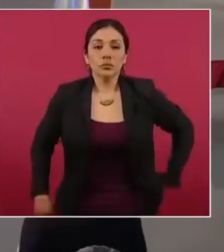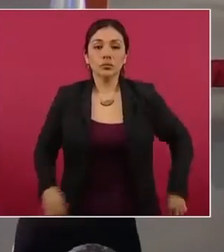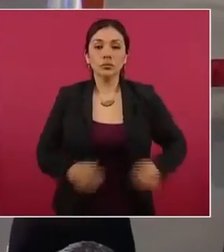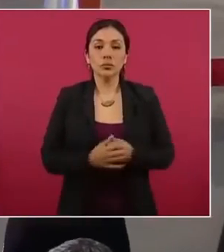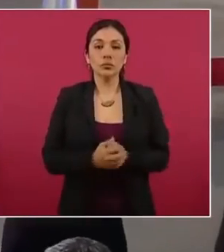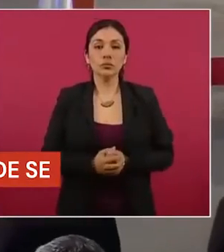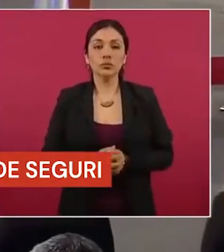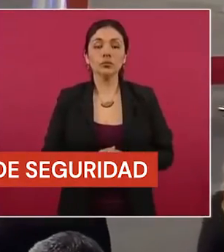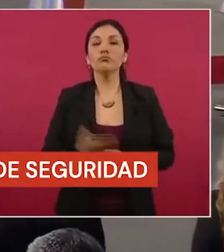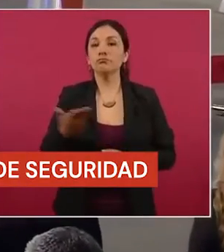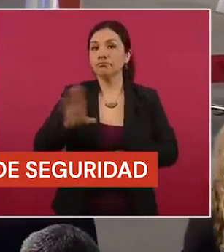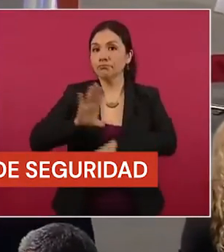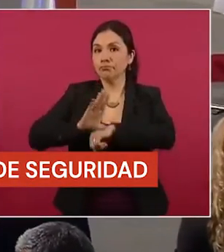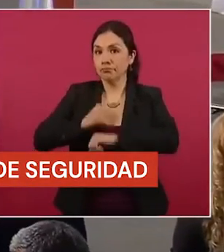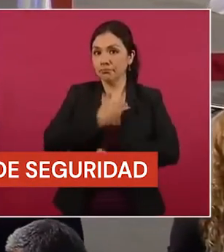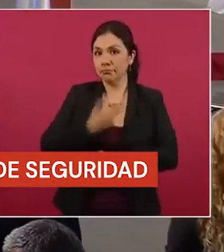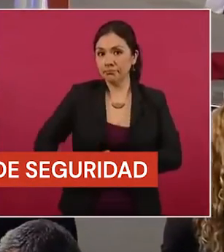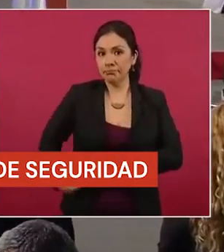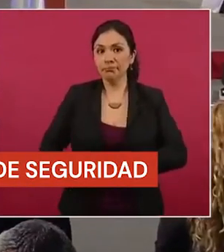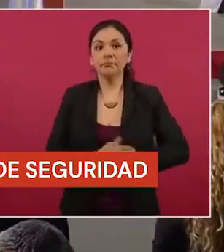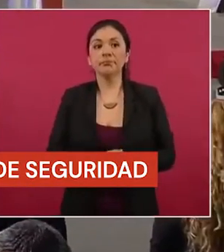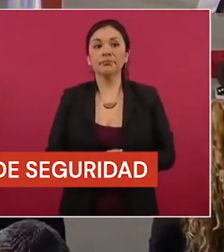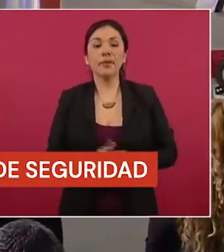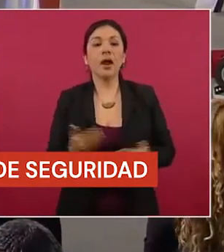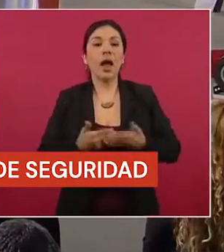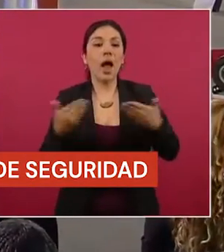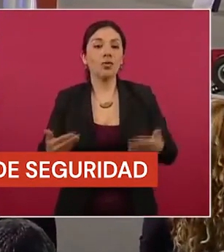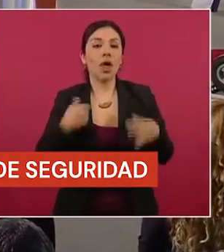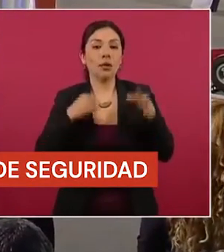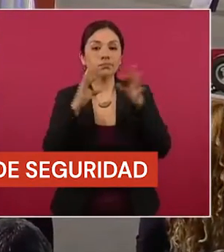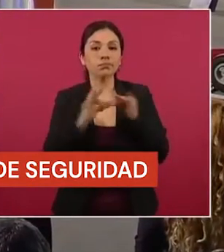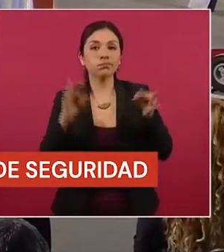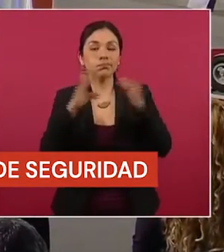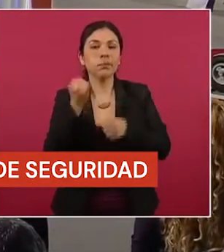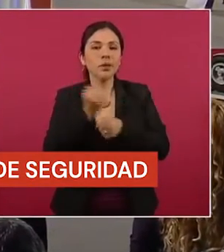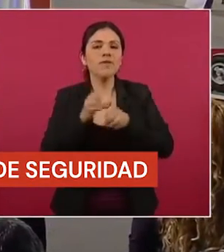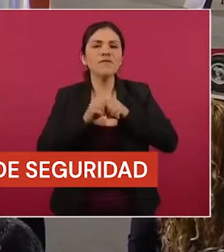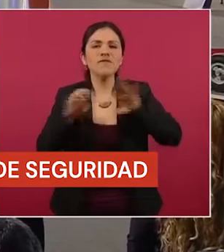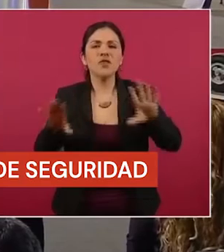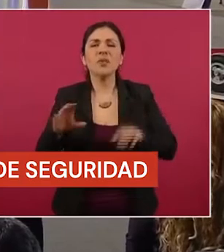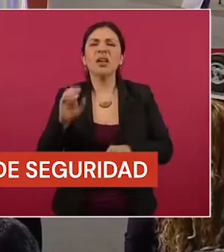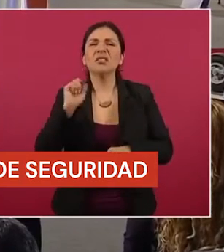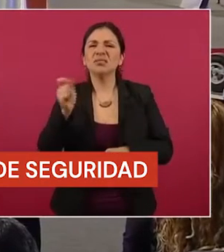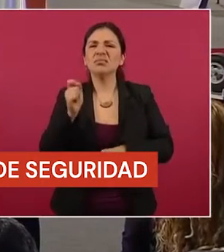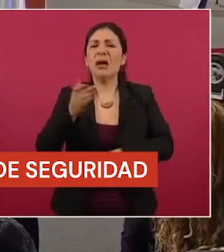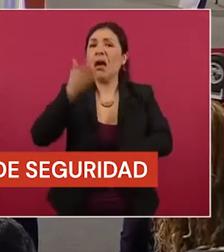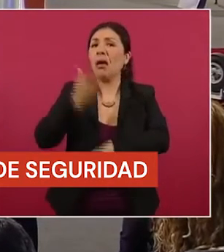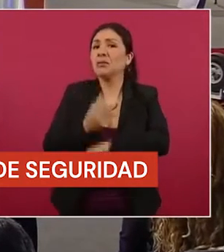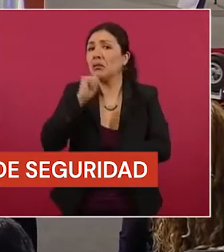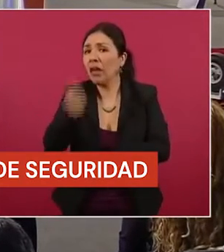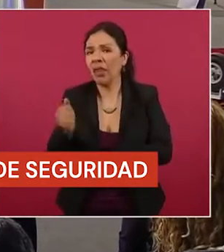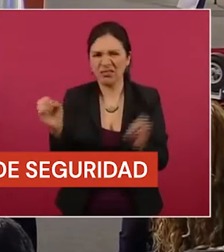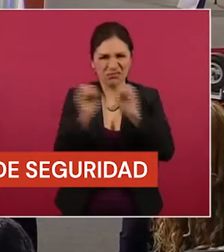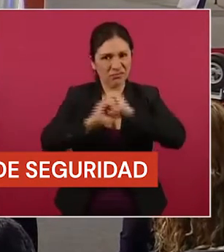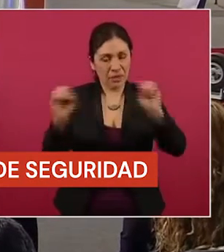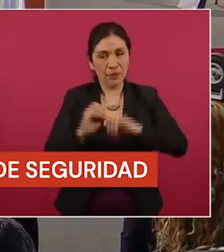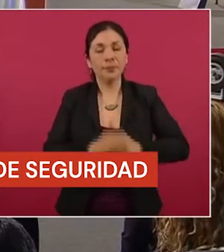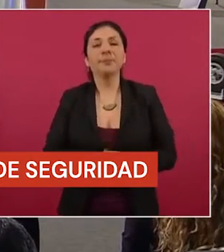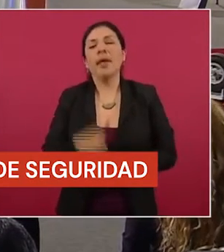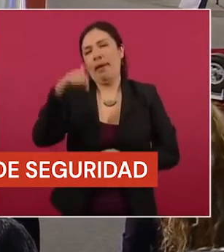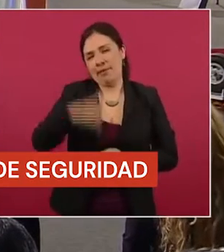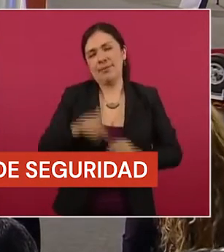Con su permiso, señor presidente, vamos a dar cuenta del informe de cero impunidad, que como aquí se ha señalado,